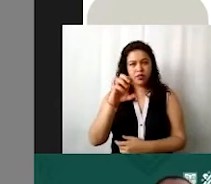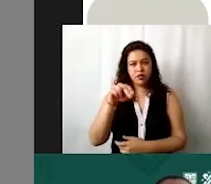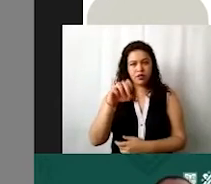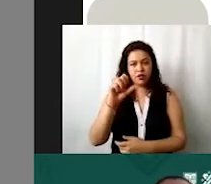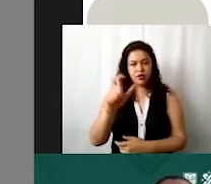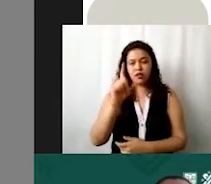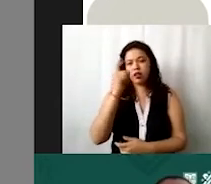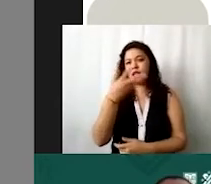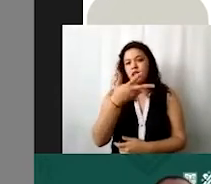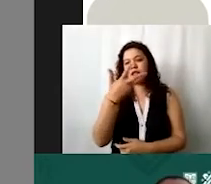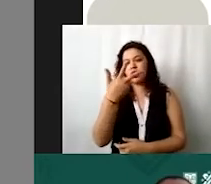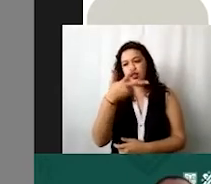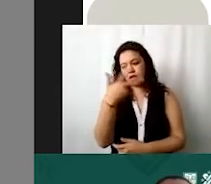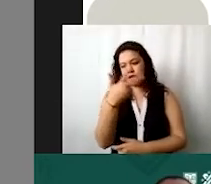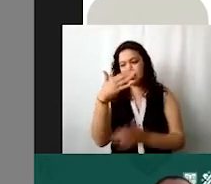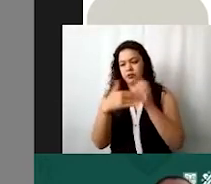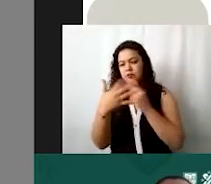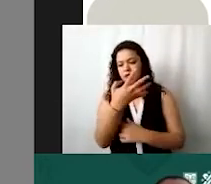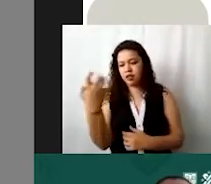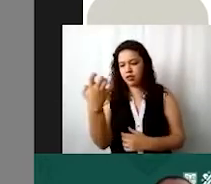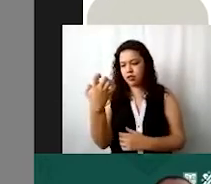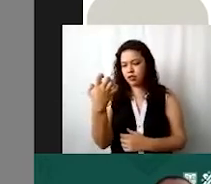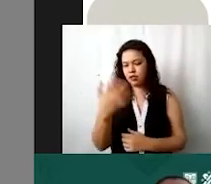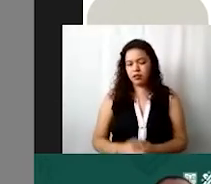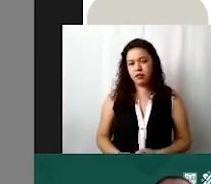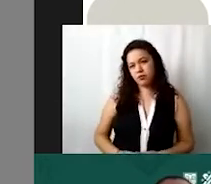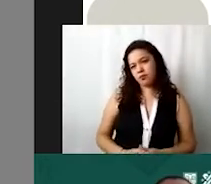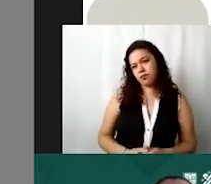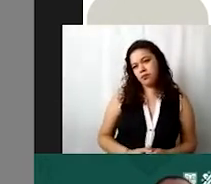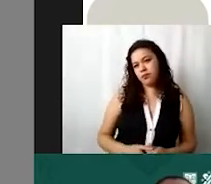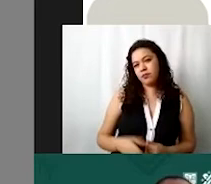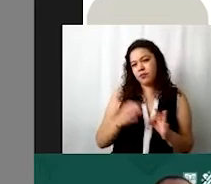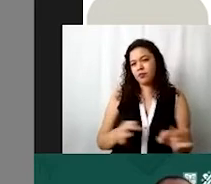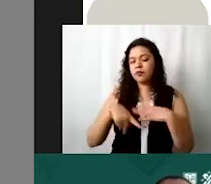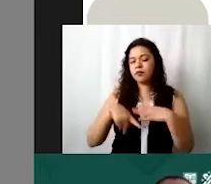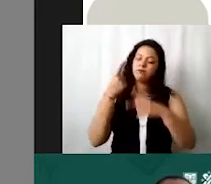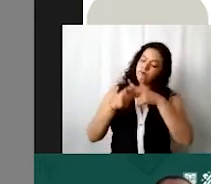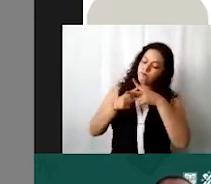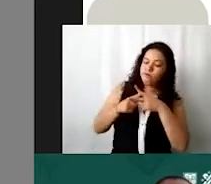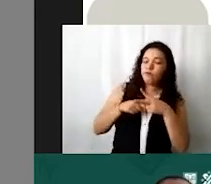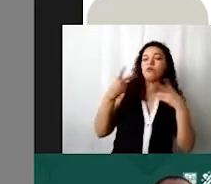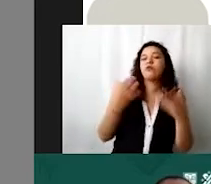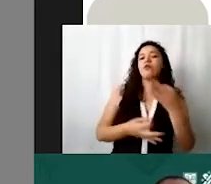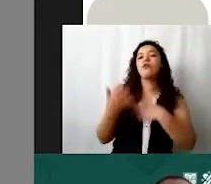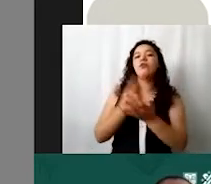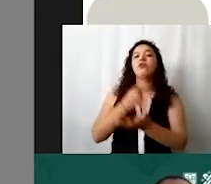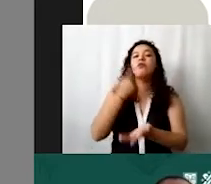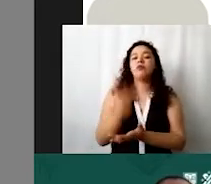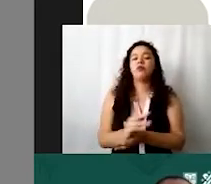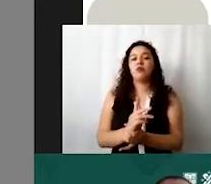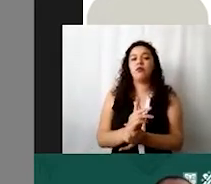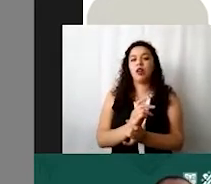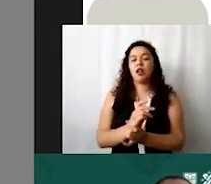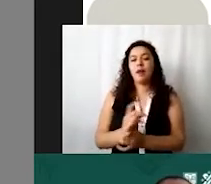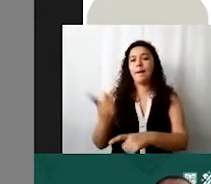quinientos entonces aquí es importante por eso que ustedes hagan sus cálculos todas las prestaciones que den más el sueldo